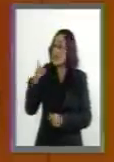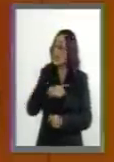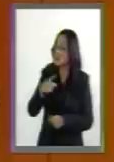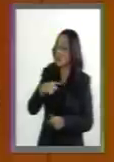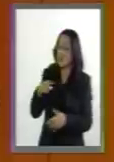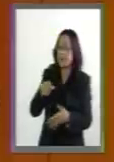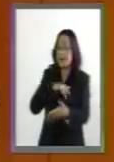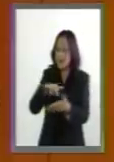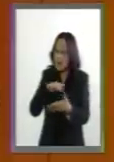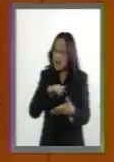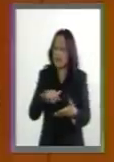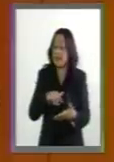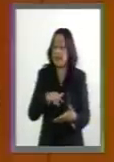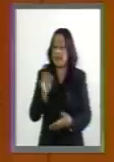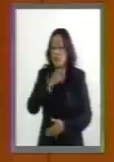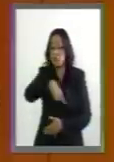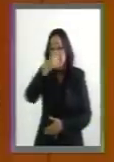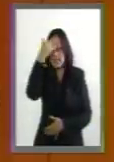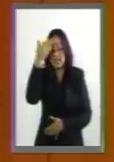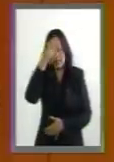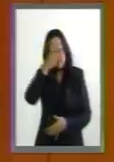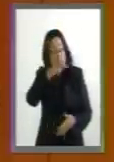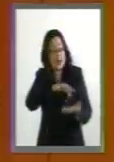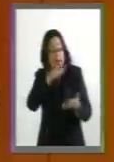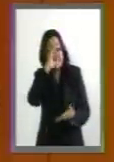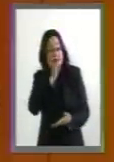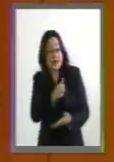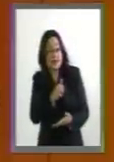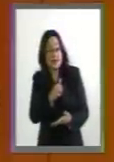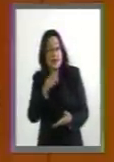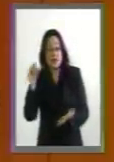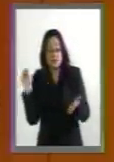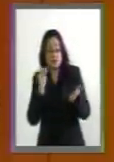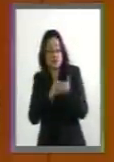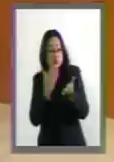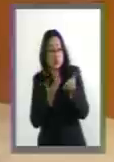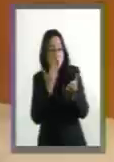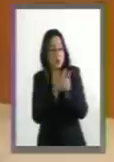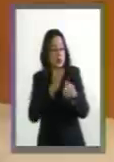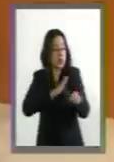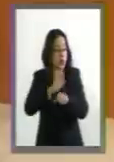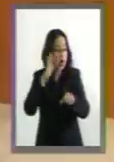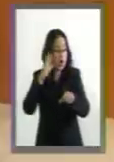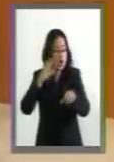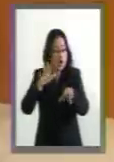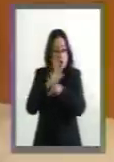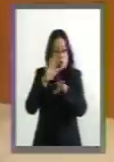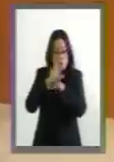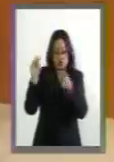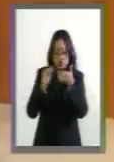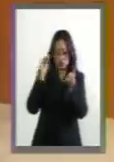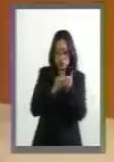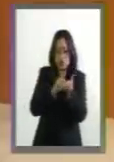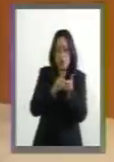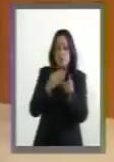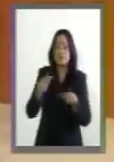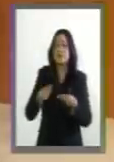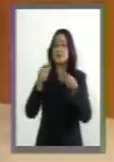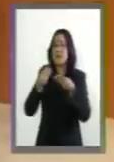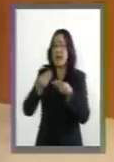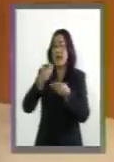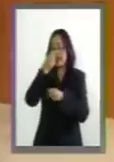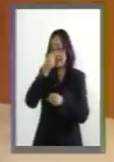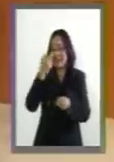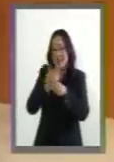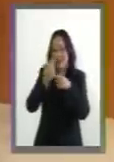el cambio de lo que se modifica y obviamente se le está entregando a la Secretaría de Marina,